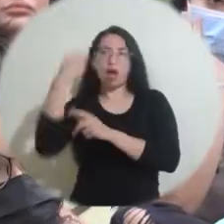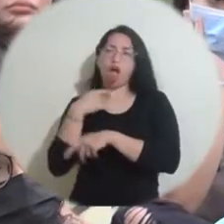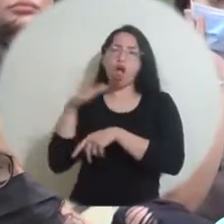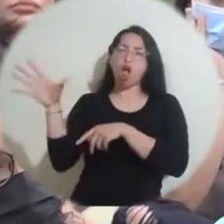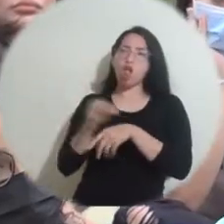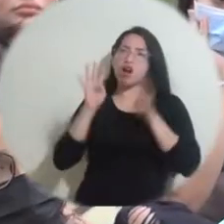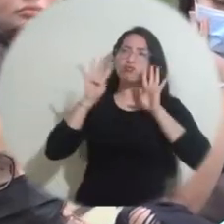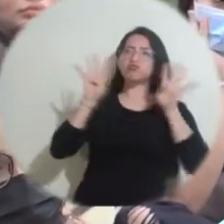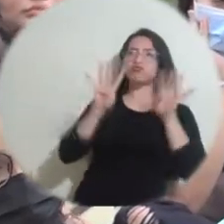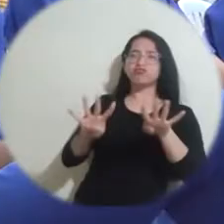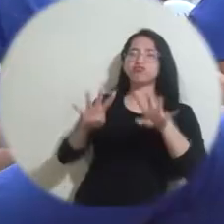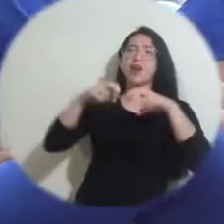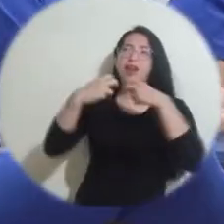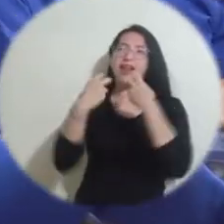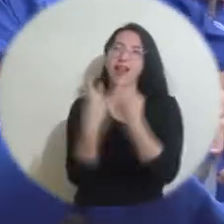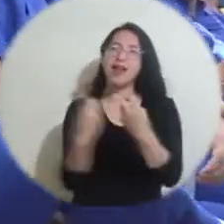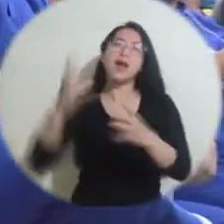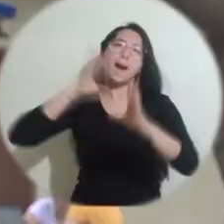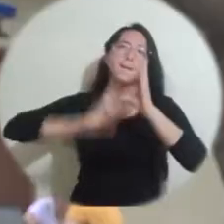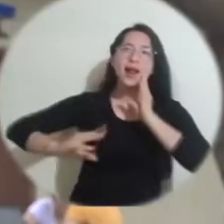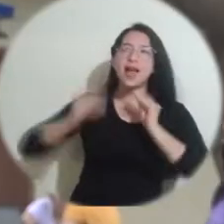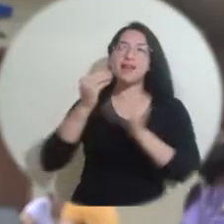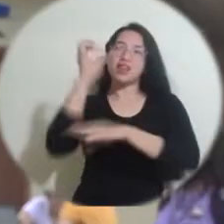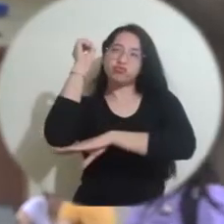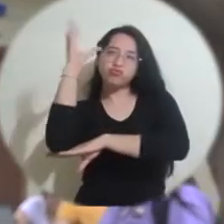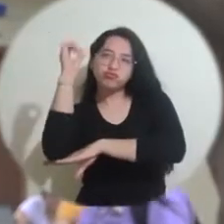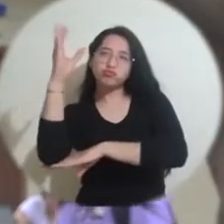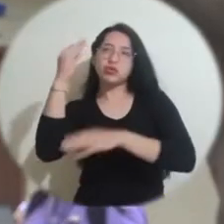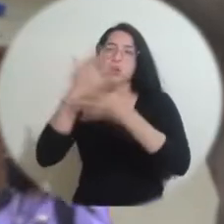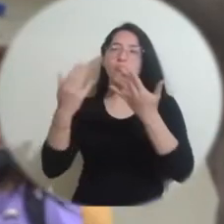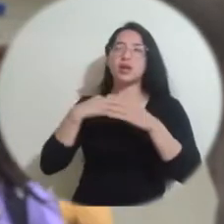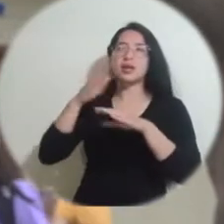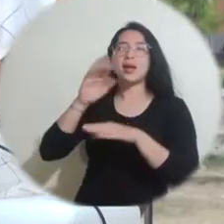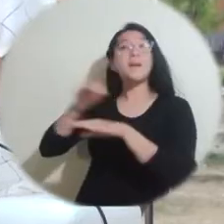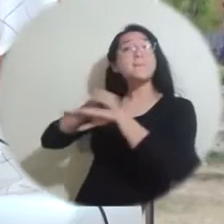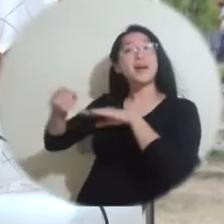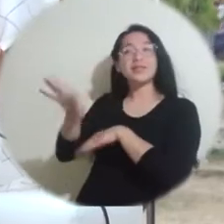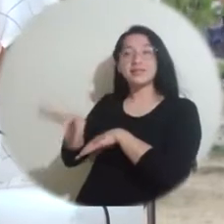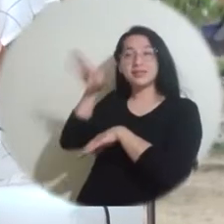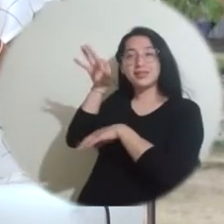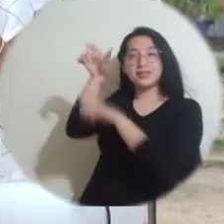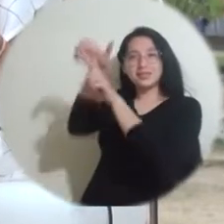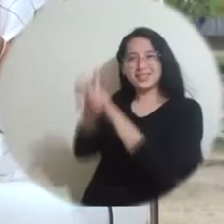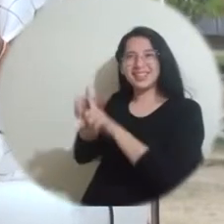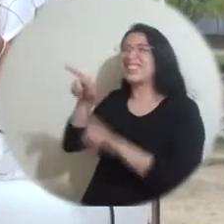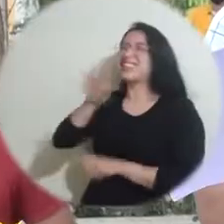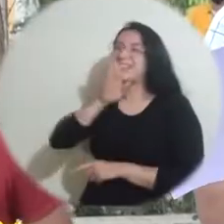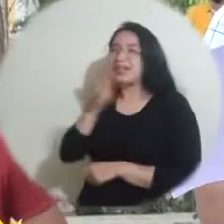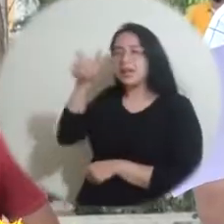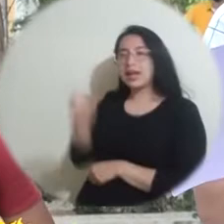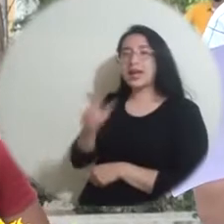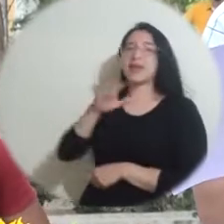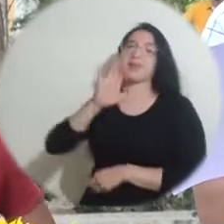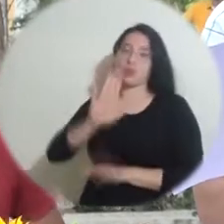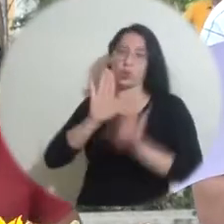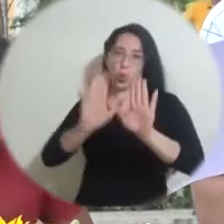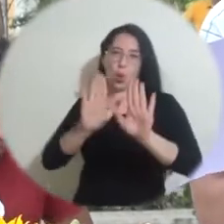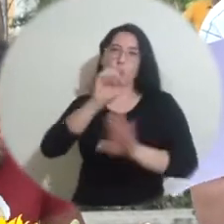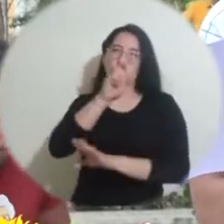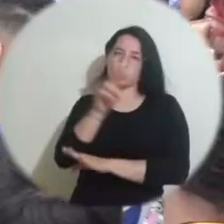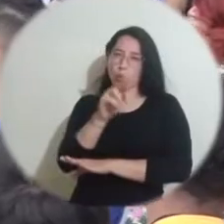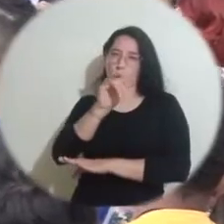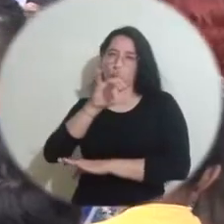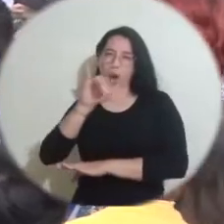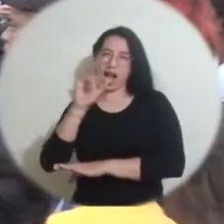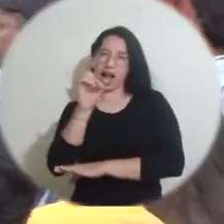funcionarios escucharon conceptos, anécdotas y experiencias de vida de la invitada especial Enric Ardeño Zuluaga, quien enfatizó en la